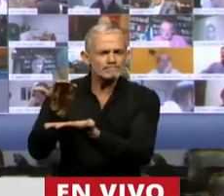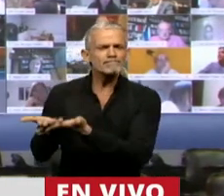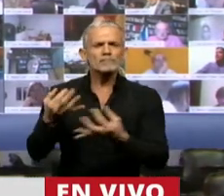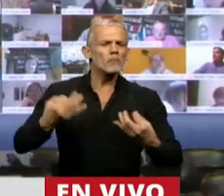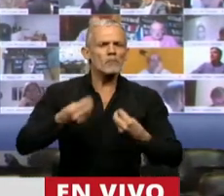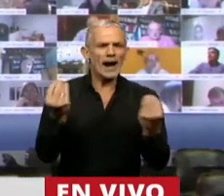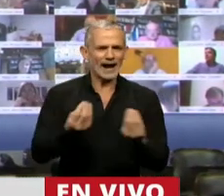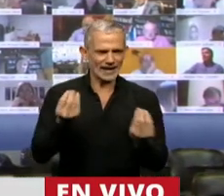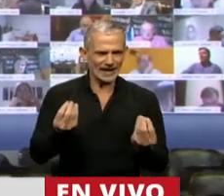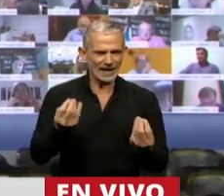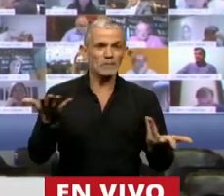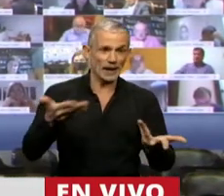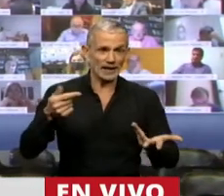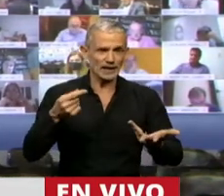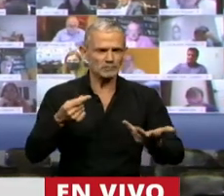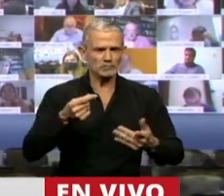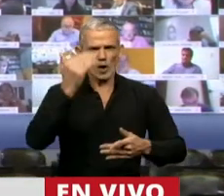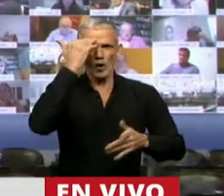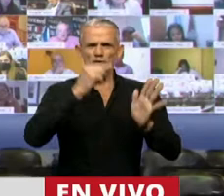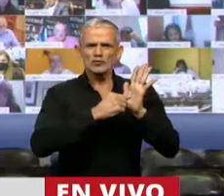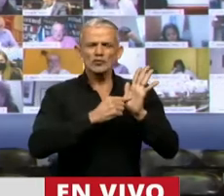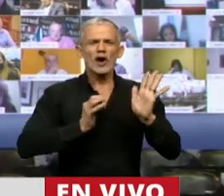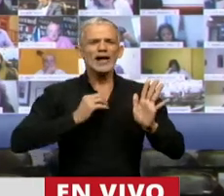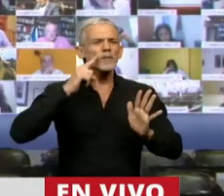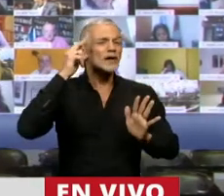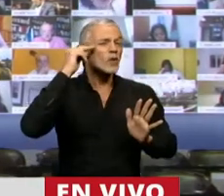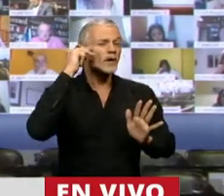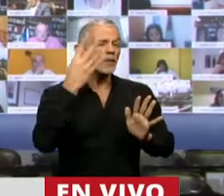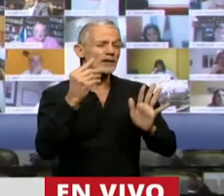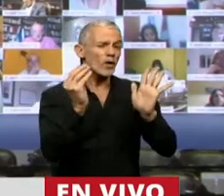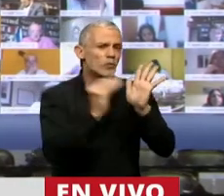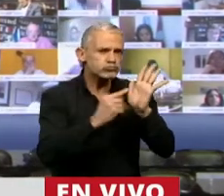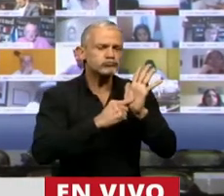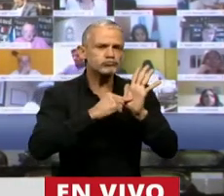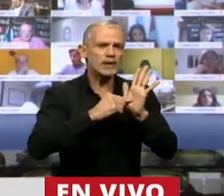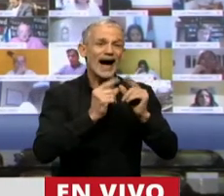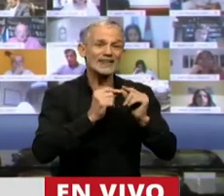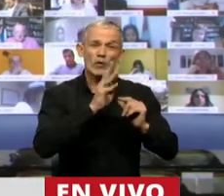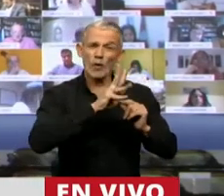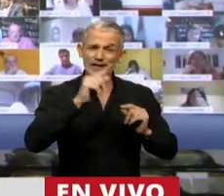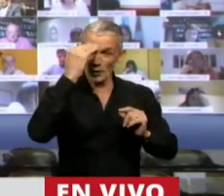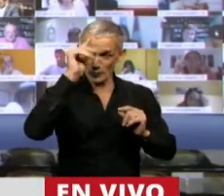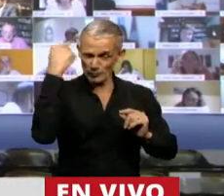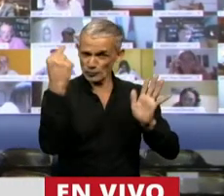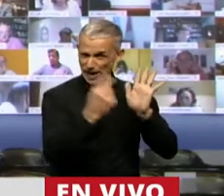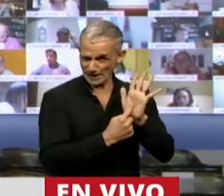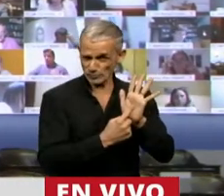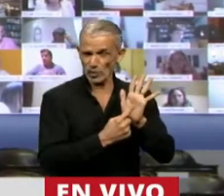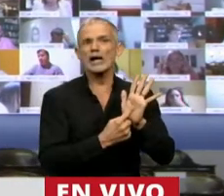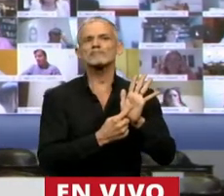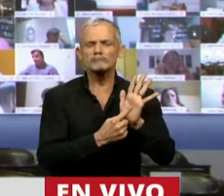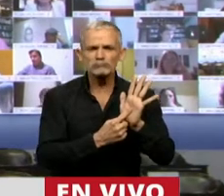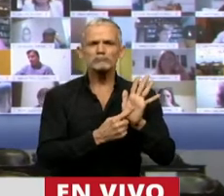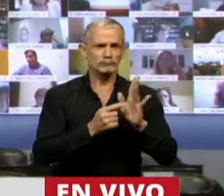cumplimiento a lo que los constituyentes del 94 plasmaron imperativamente en ese artículo 41. Y en tal